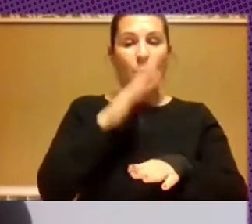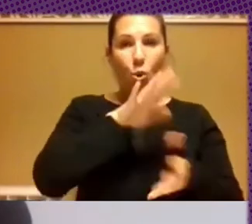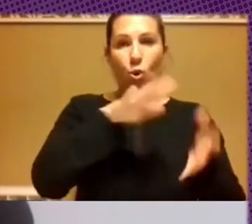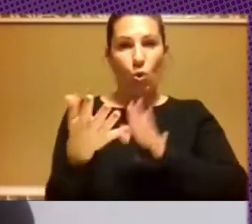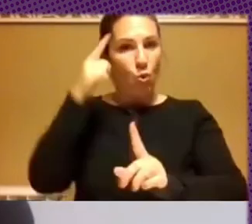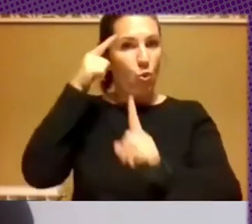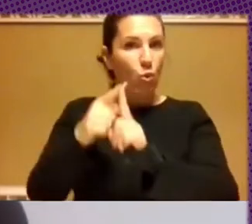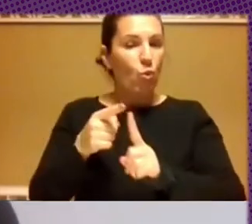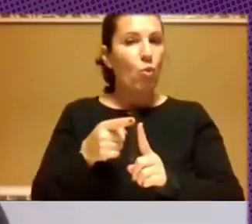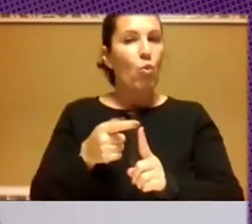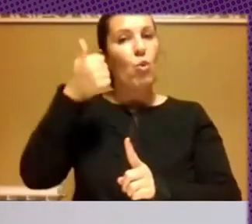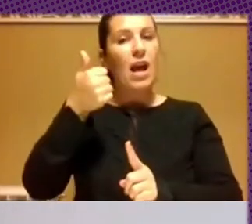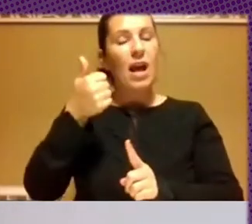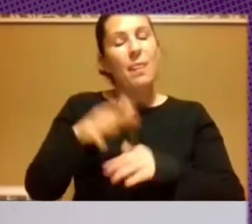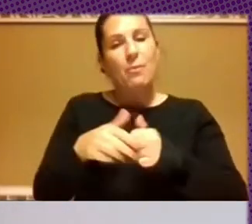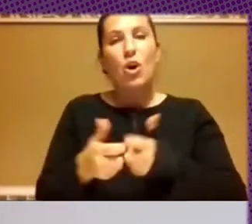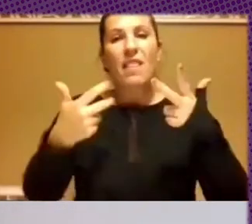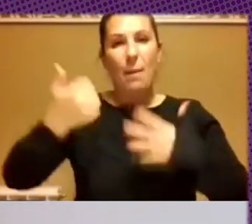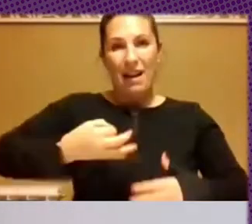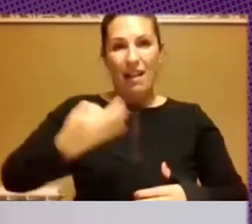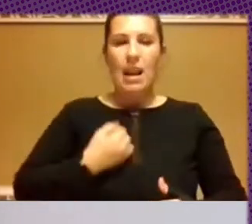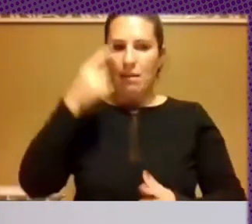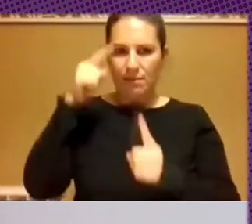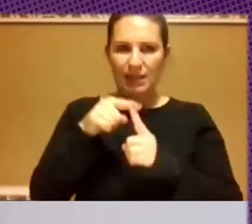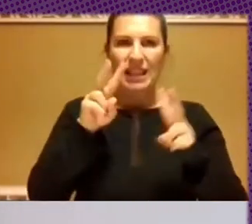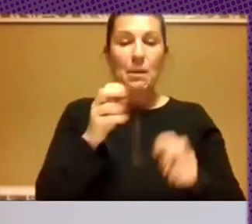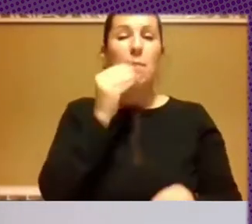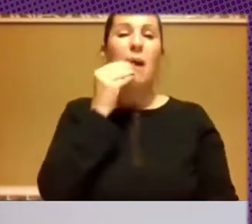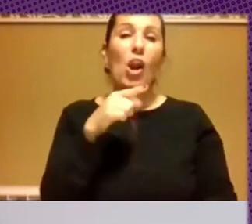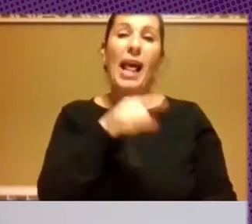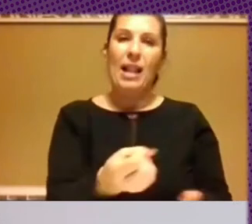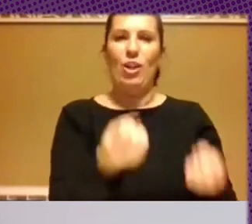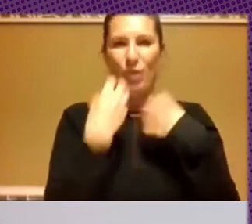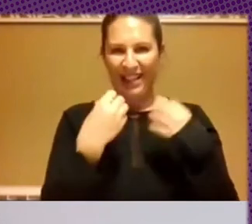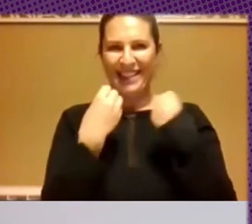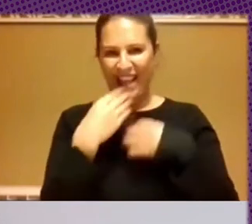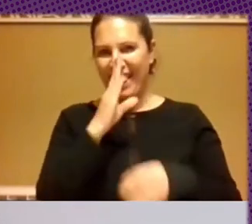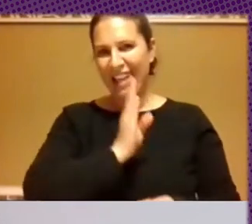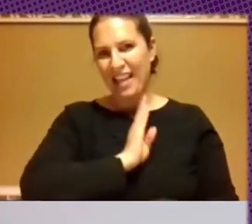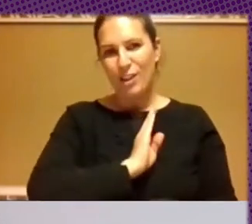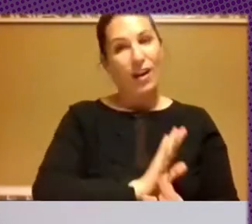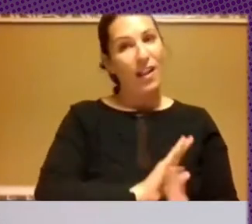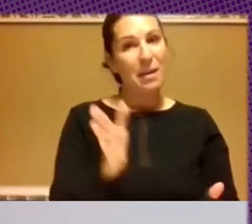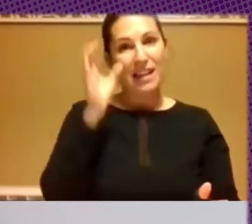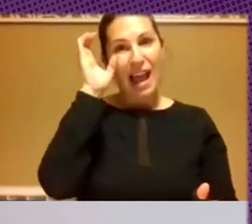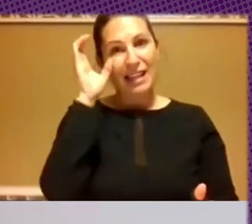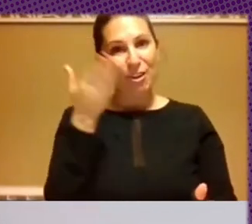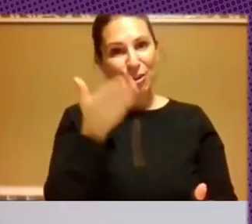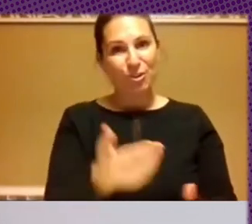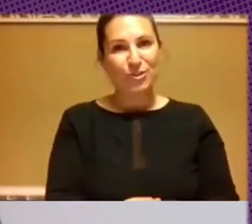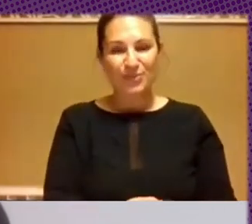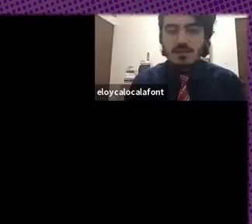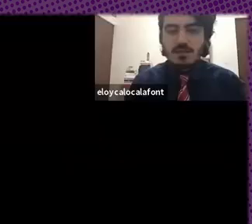va a ir en esta línea, pero vaya, mejor que nos lo cuente Eloy y nada, estamos atentos a tu ponencia.